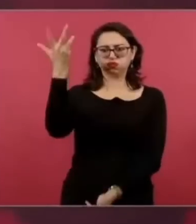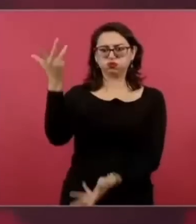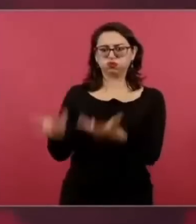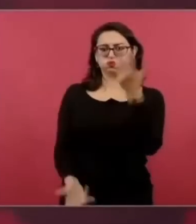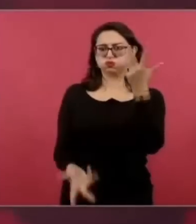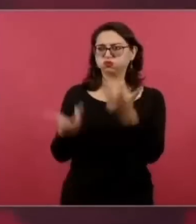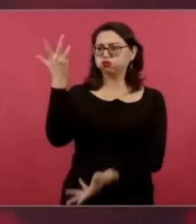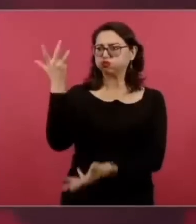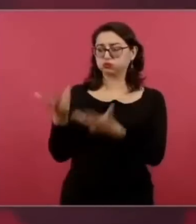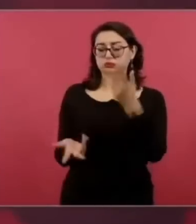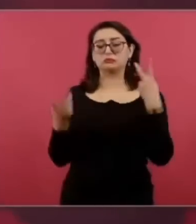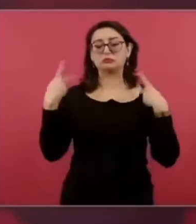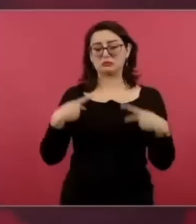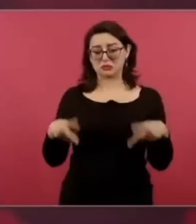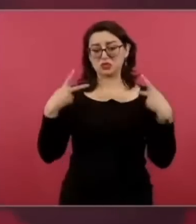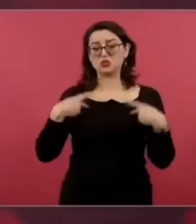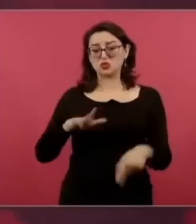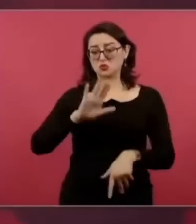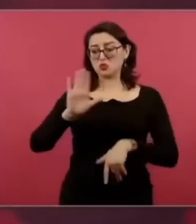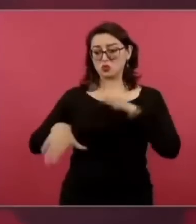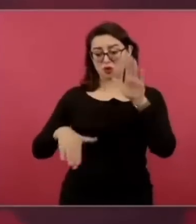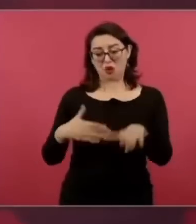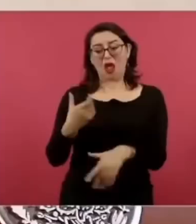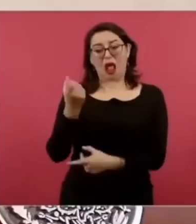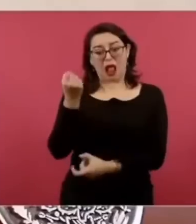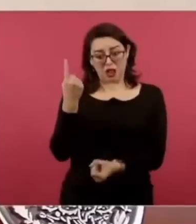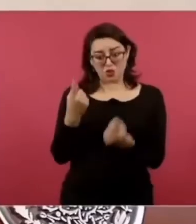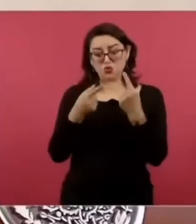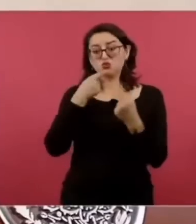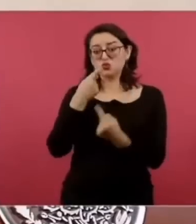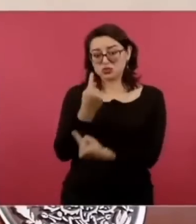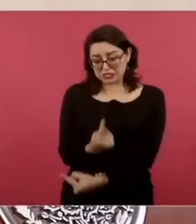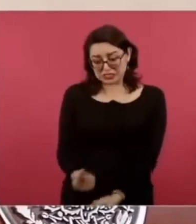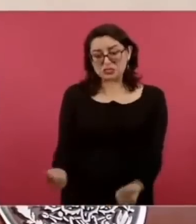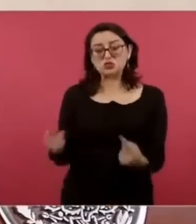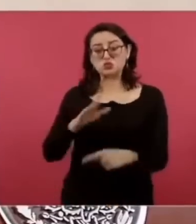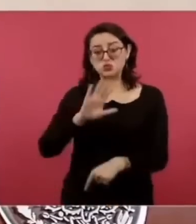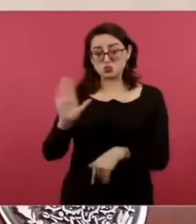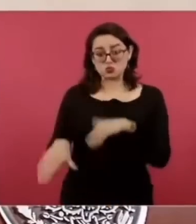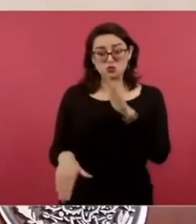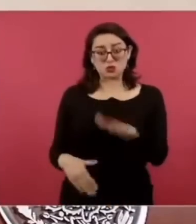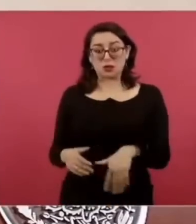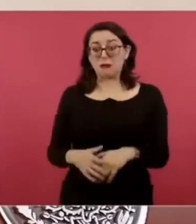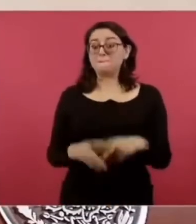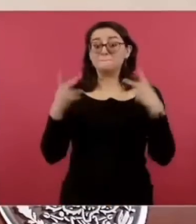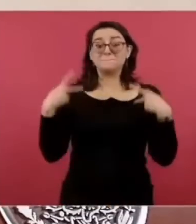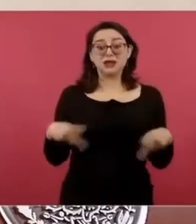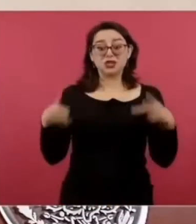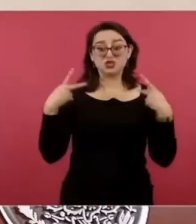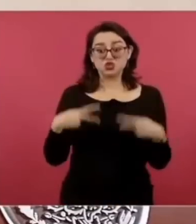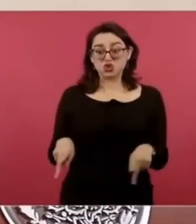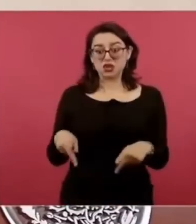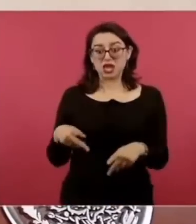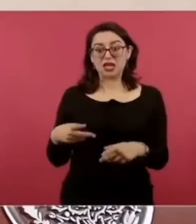personas, incluso de menores de edad. Pues ya están todos detenidos.